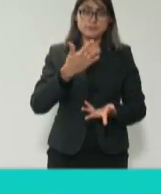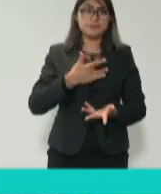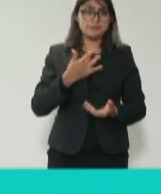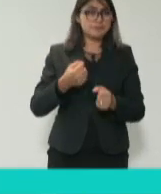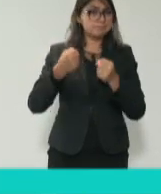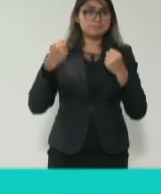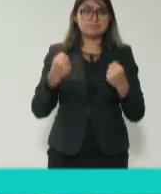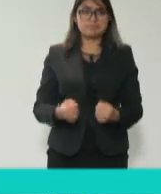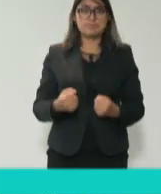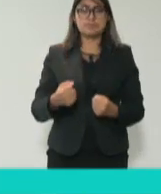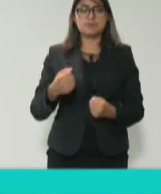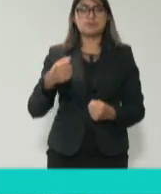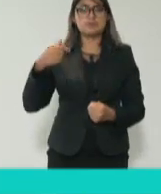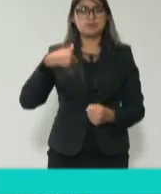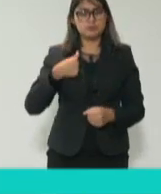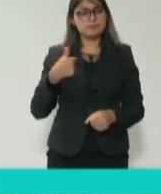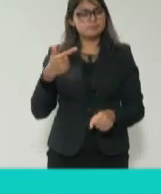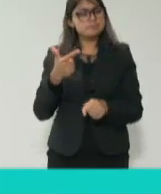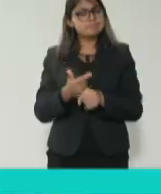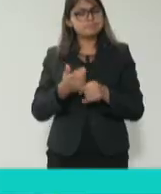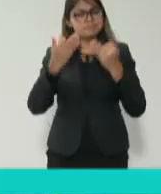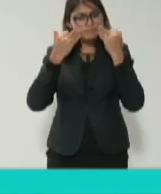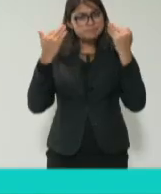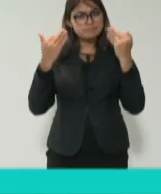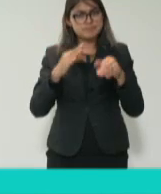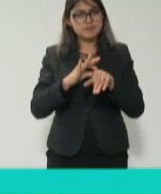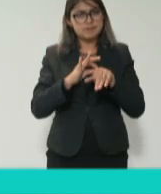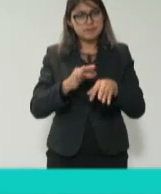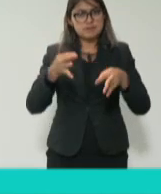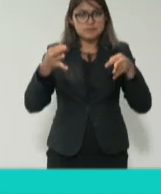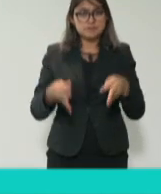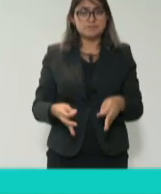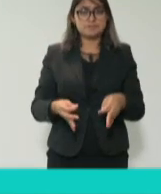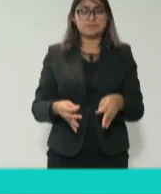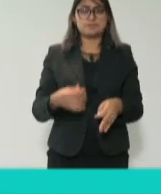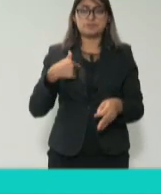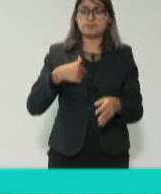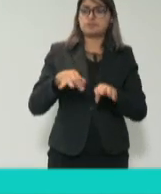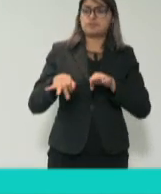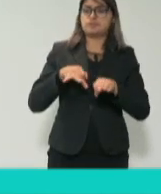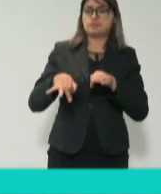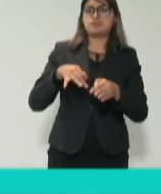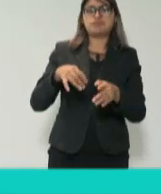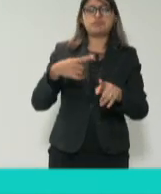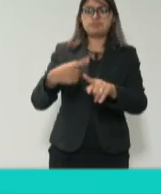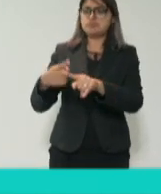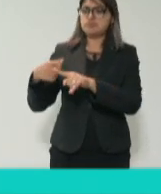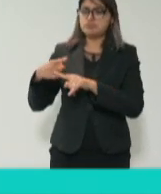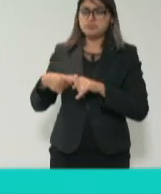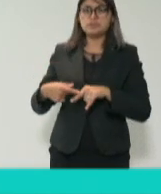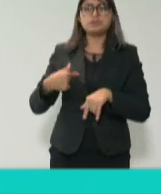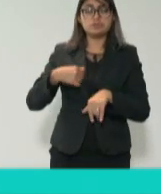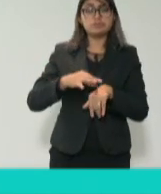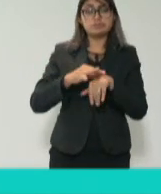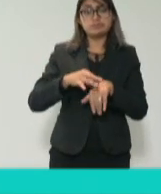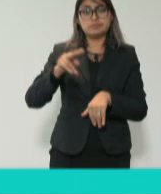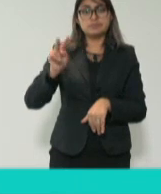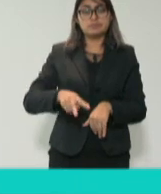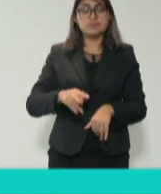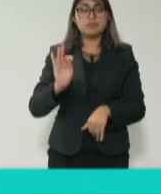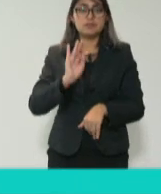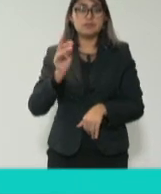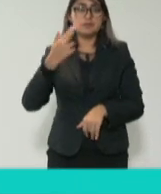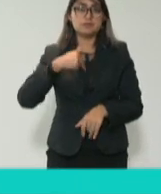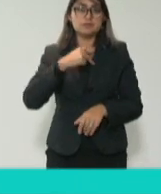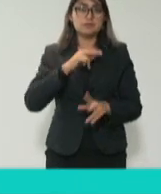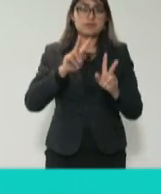visto en las diferentes trincheras donde me ha tocado estar y creo que si combatimos este tema desde esta